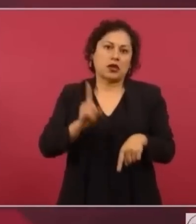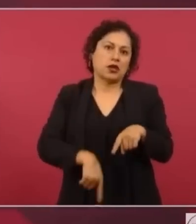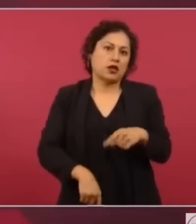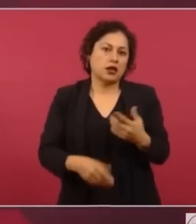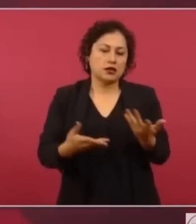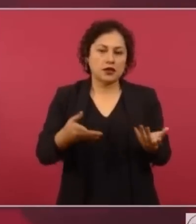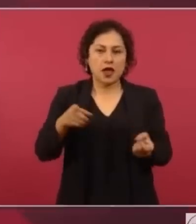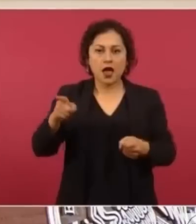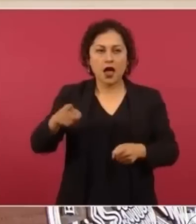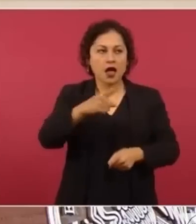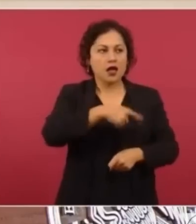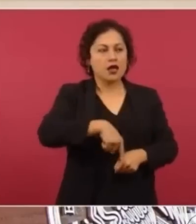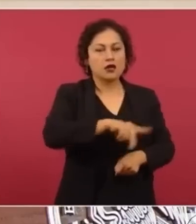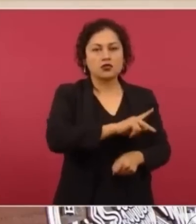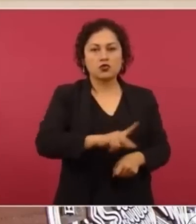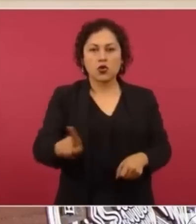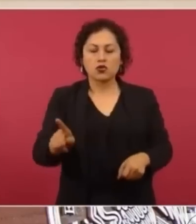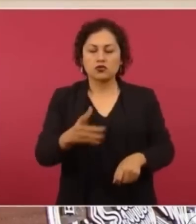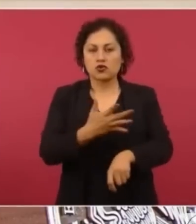del robo.